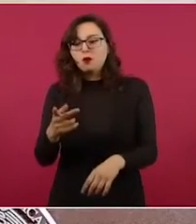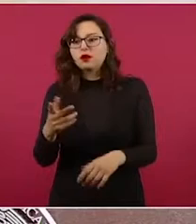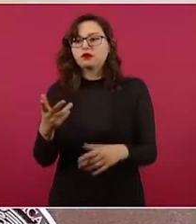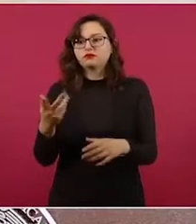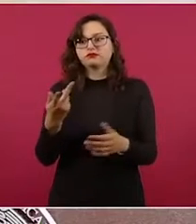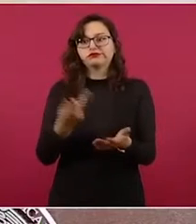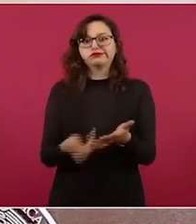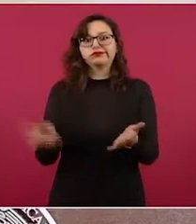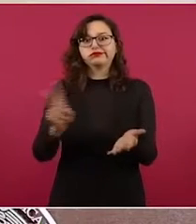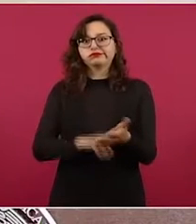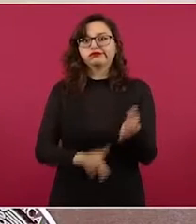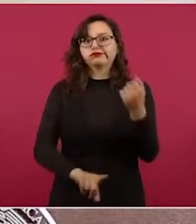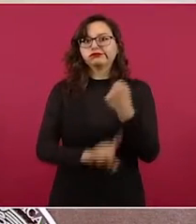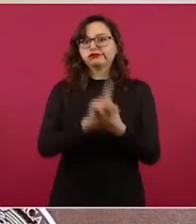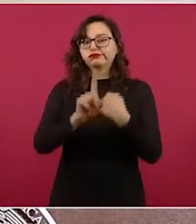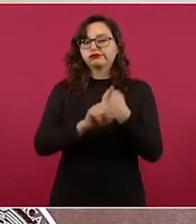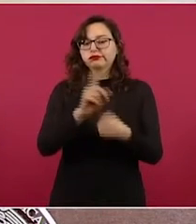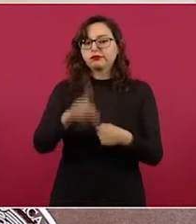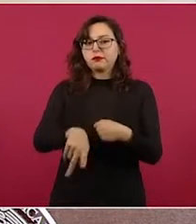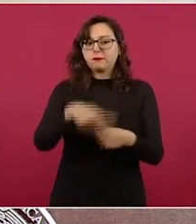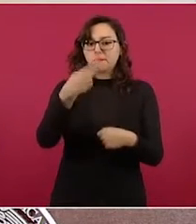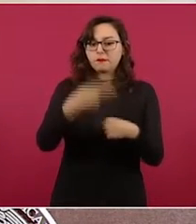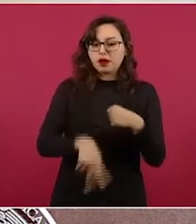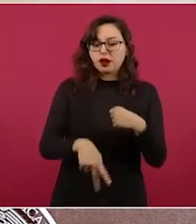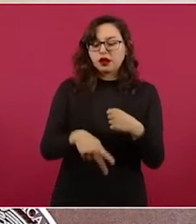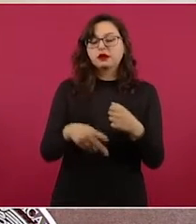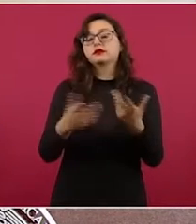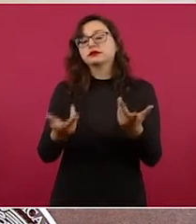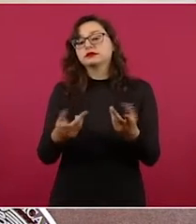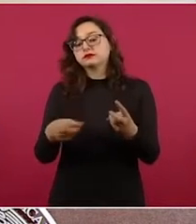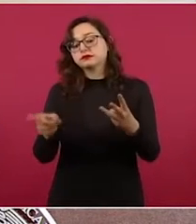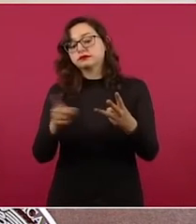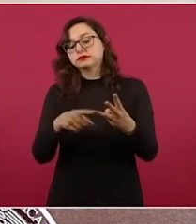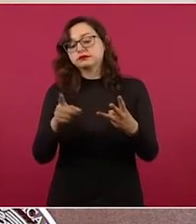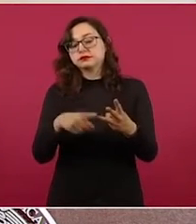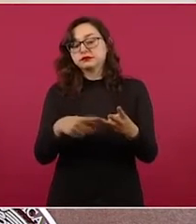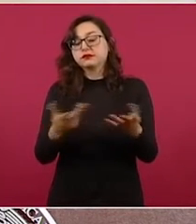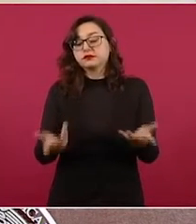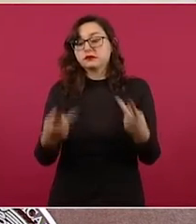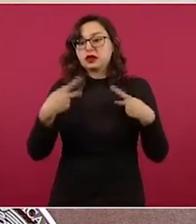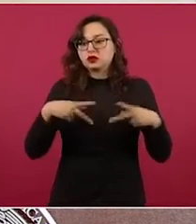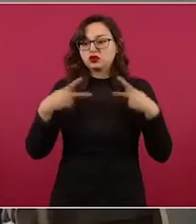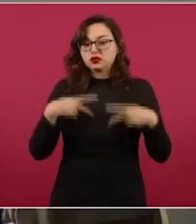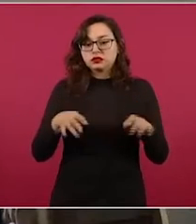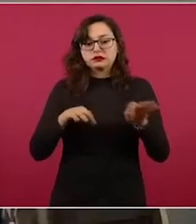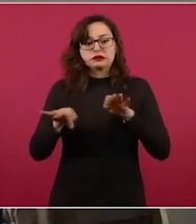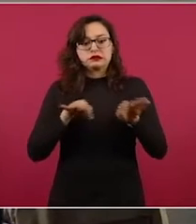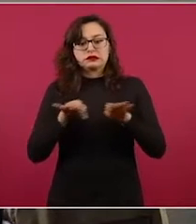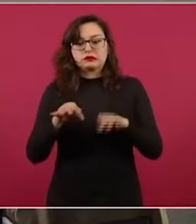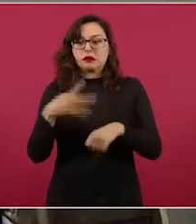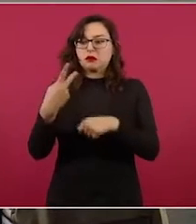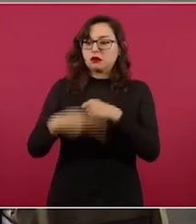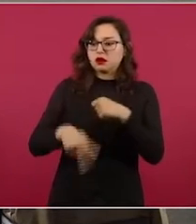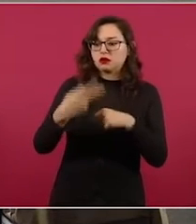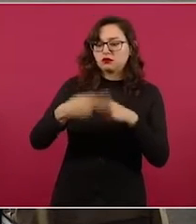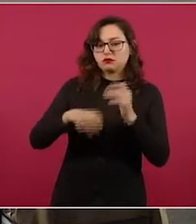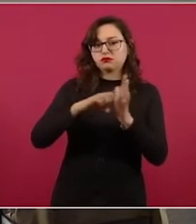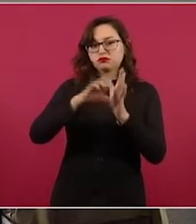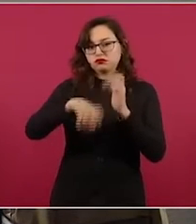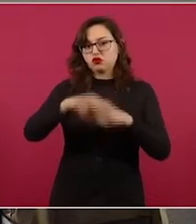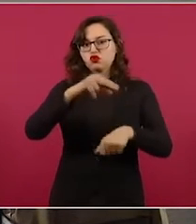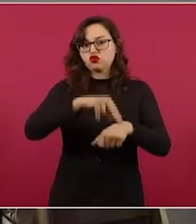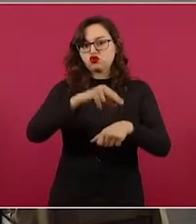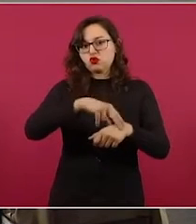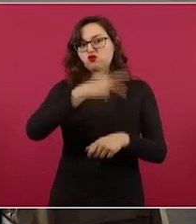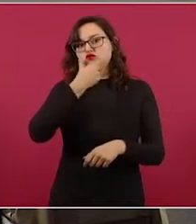y también ocupacionales, como fue el caso del personal de salud. Y el tercer eje ha sido la